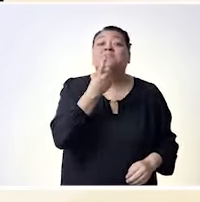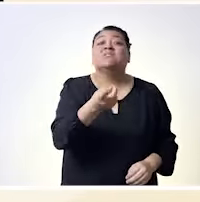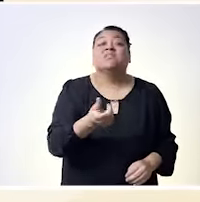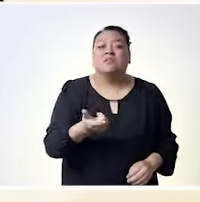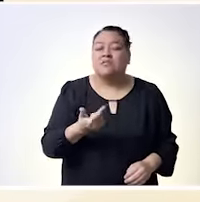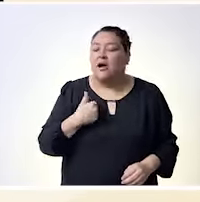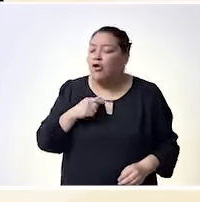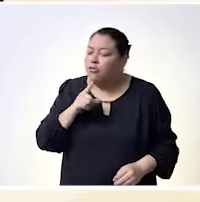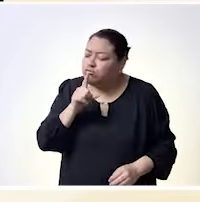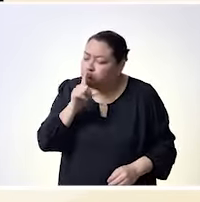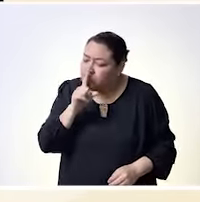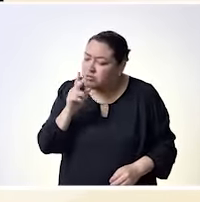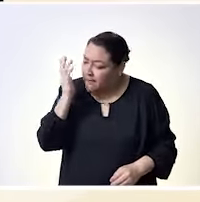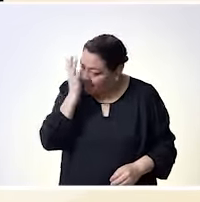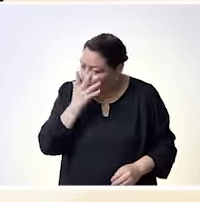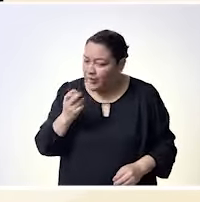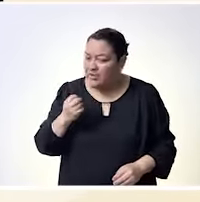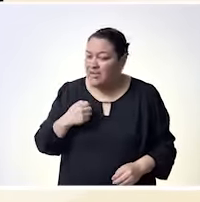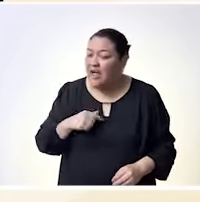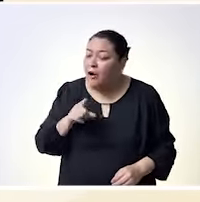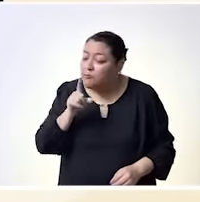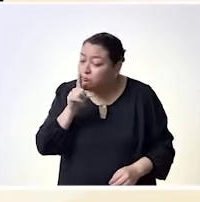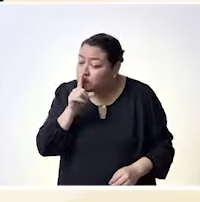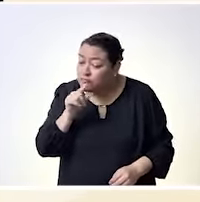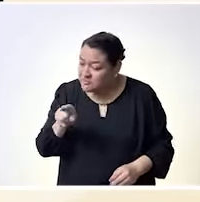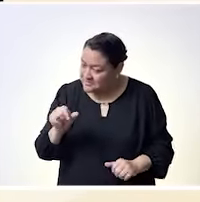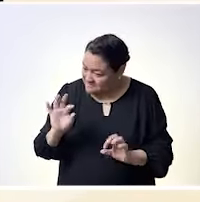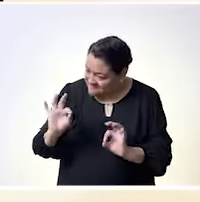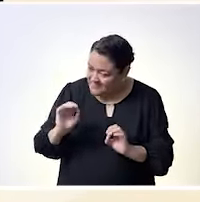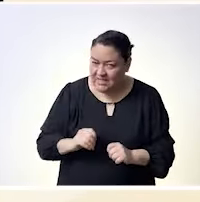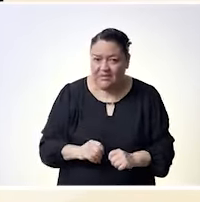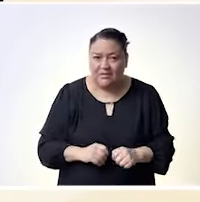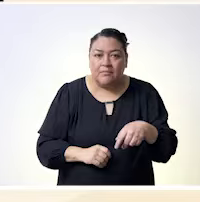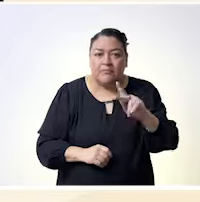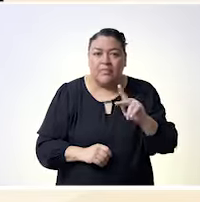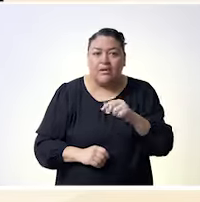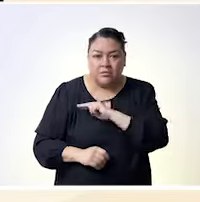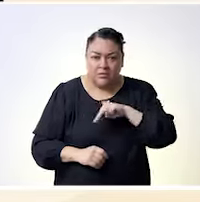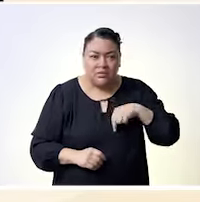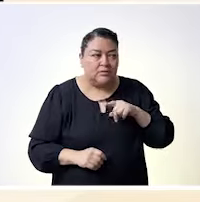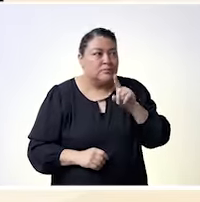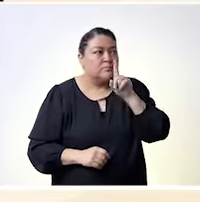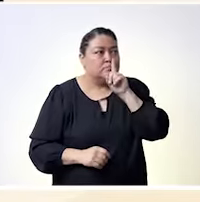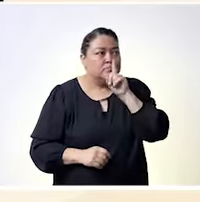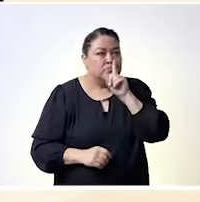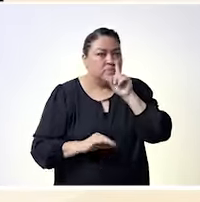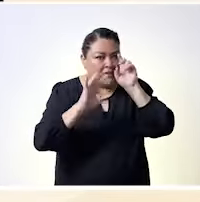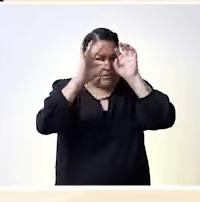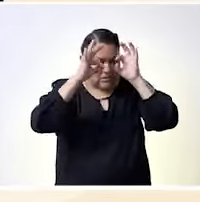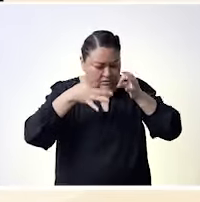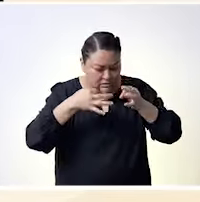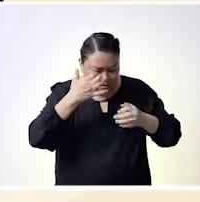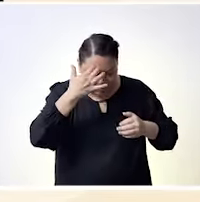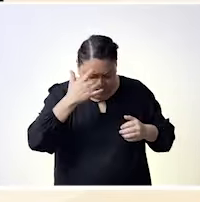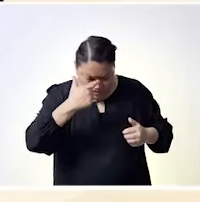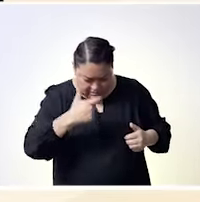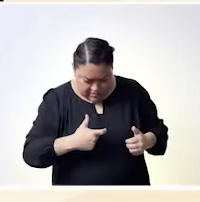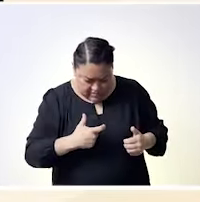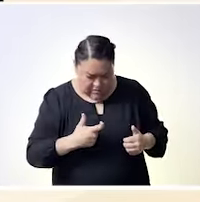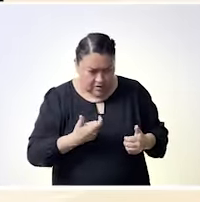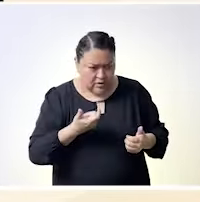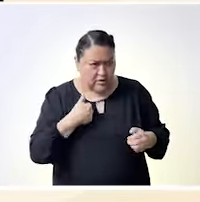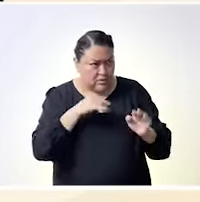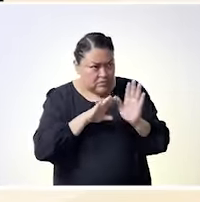aprendiendo a base de buenos y malos ratos entonces si en esta lucha nos vamos acompañando